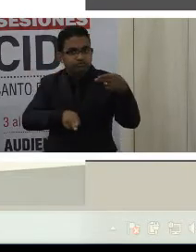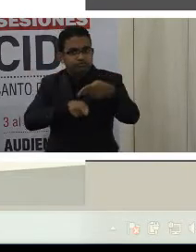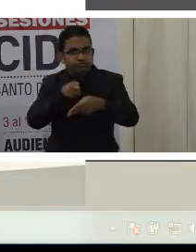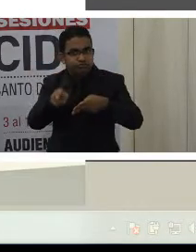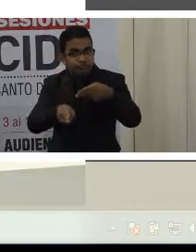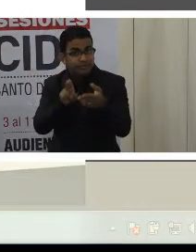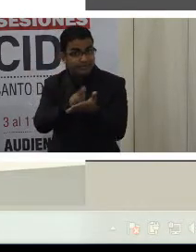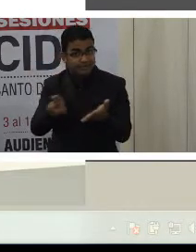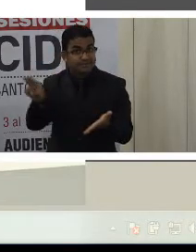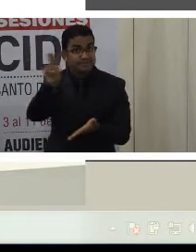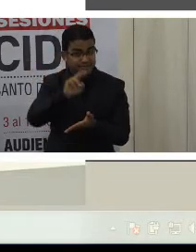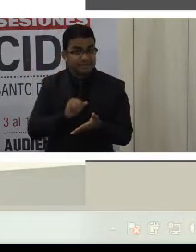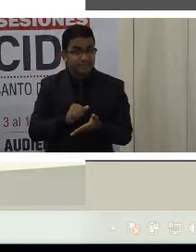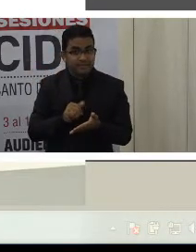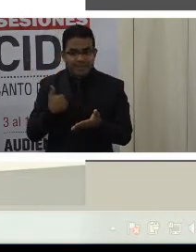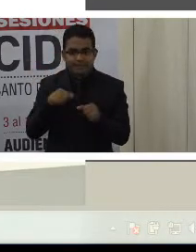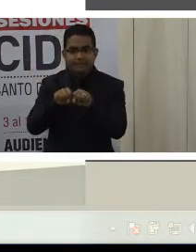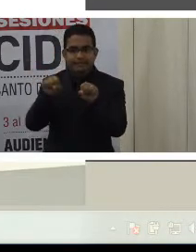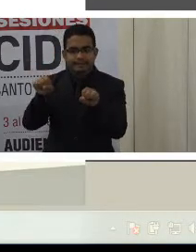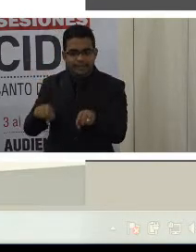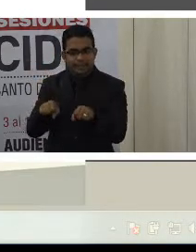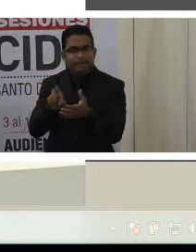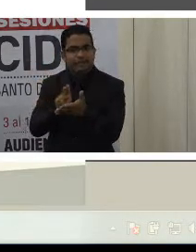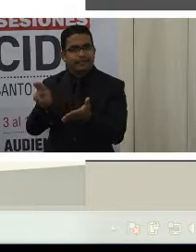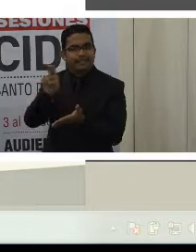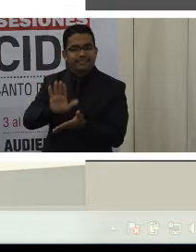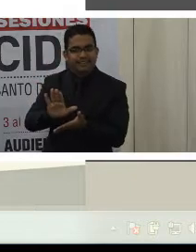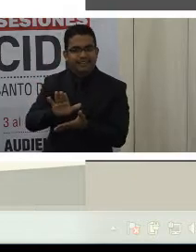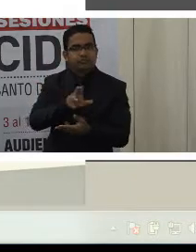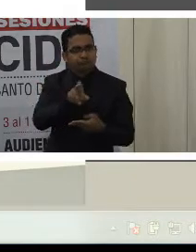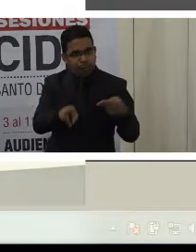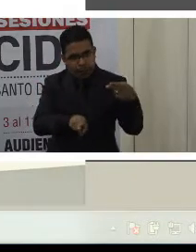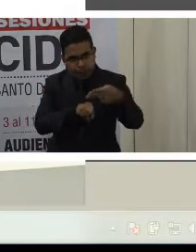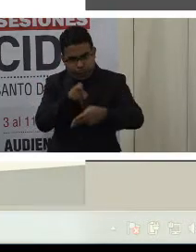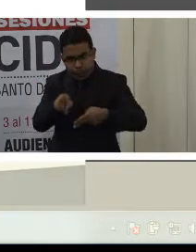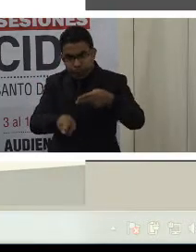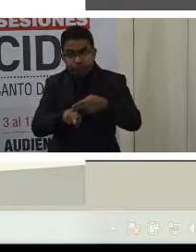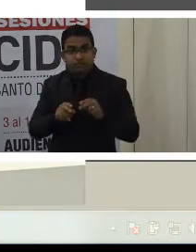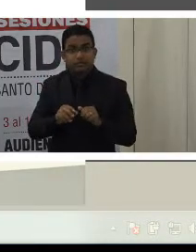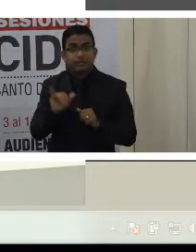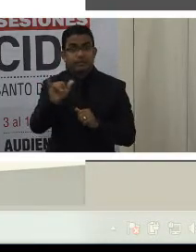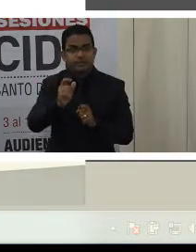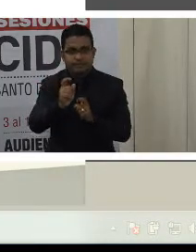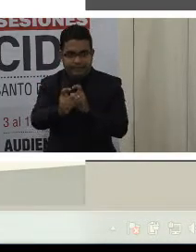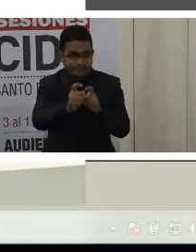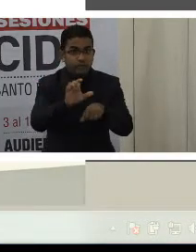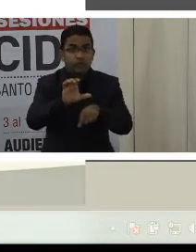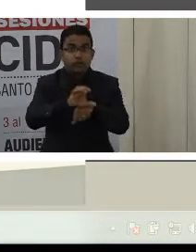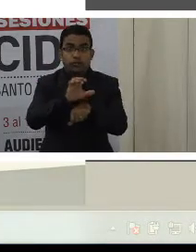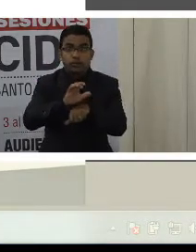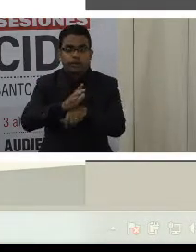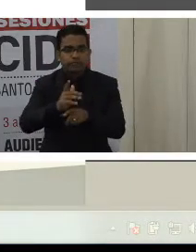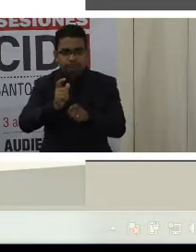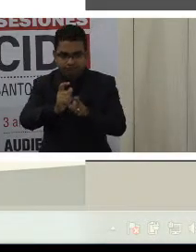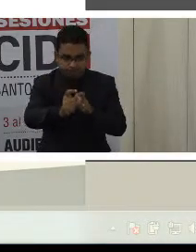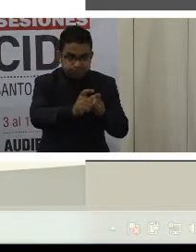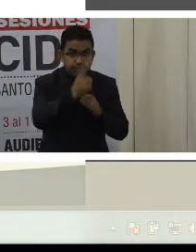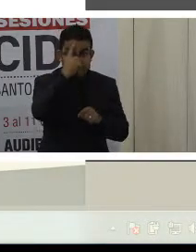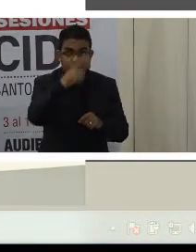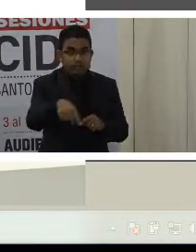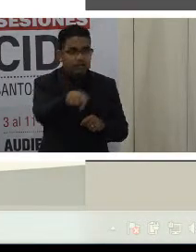el Sistema Nacional de Ingresos. Ha incluido la entrega de computadoras Canaima con